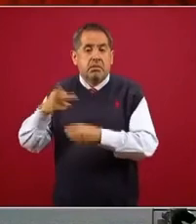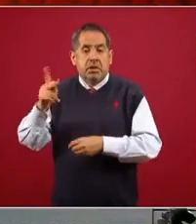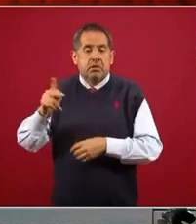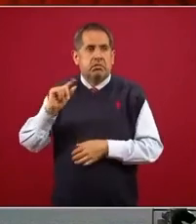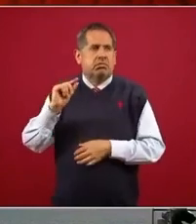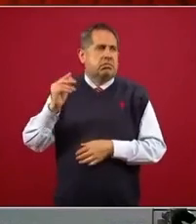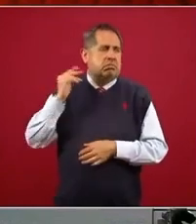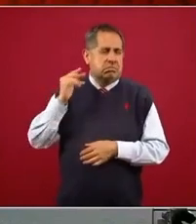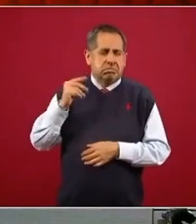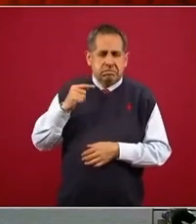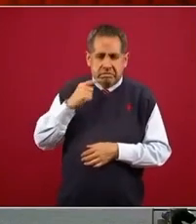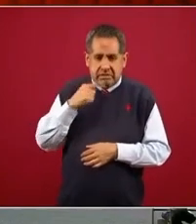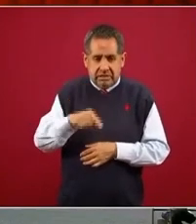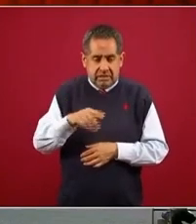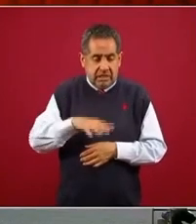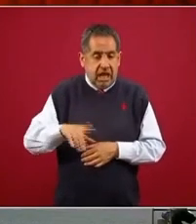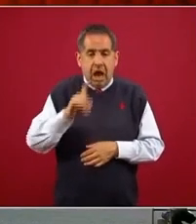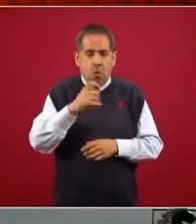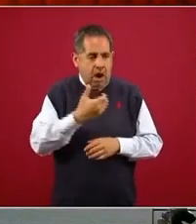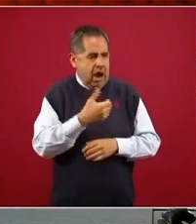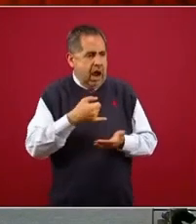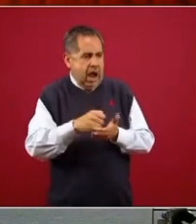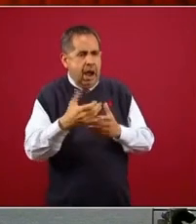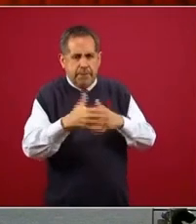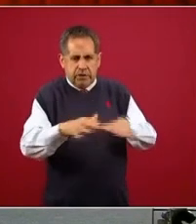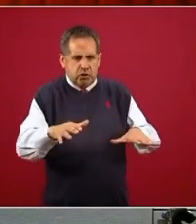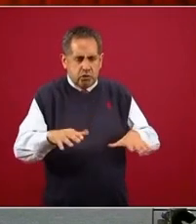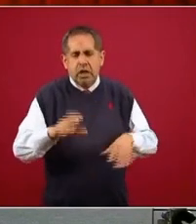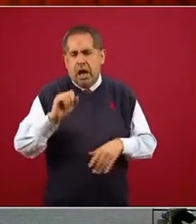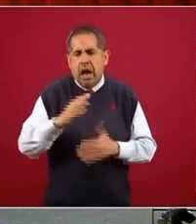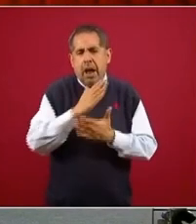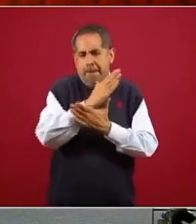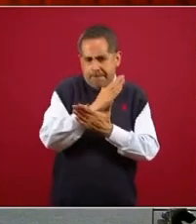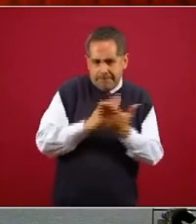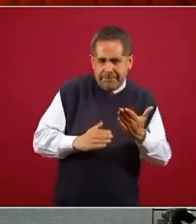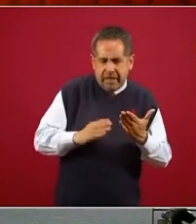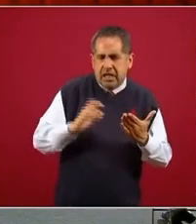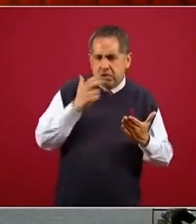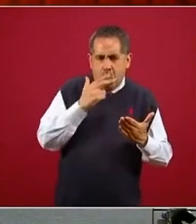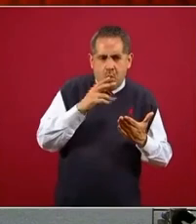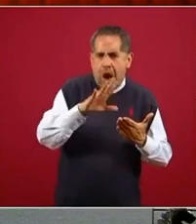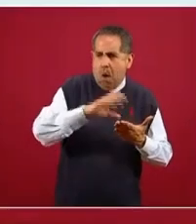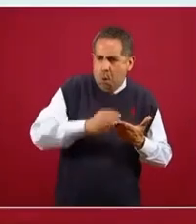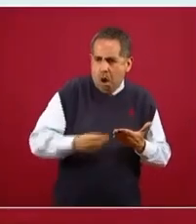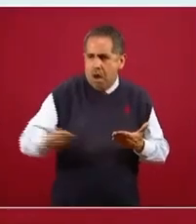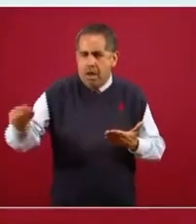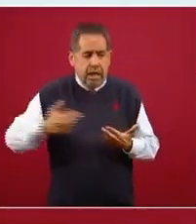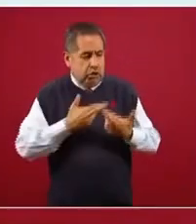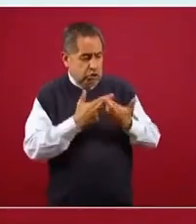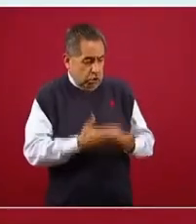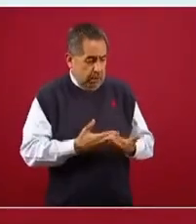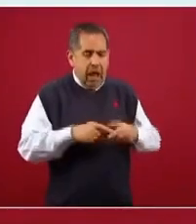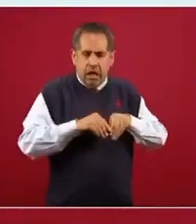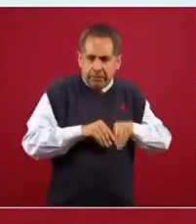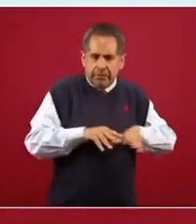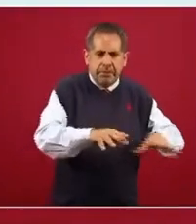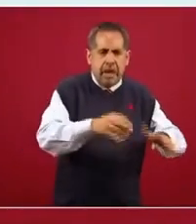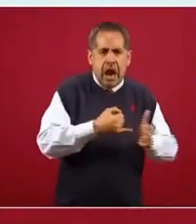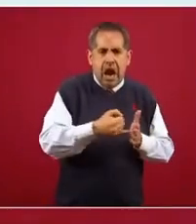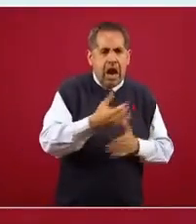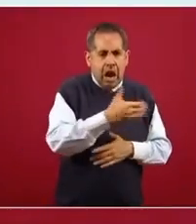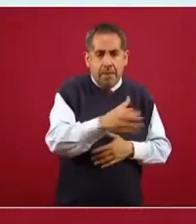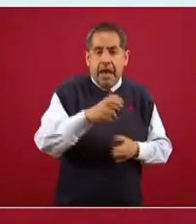asegurar el agua a los agricultores, usamos una parte de la presa de Chihuahua reservando el agua para los